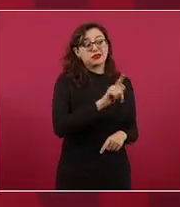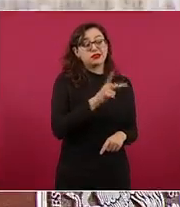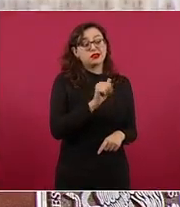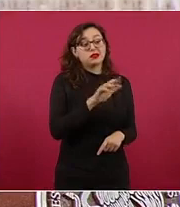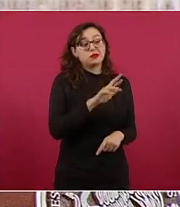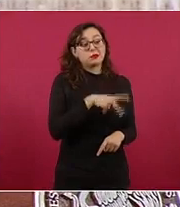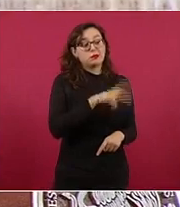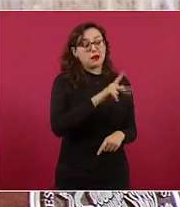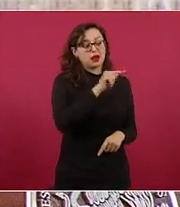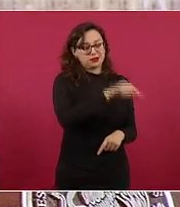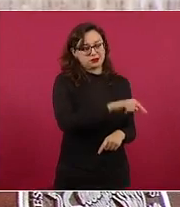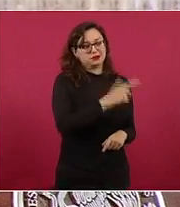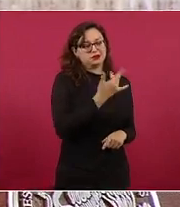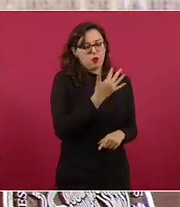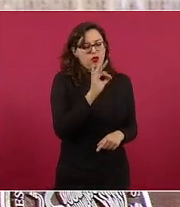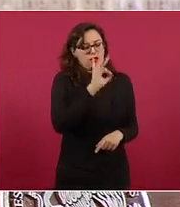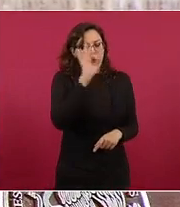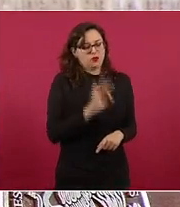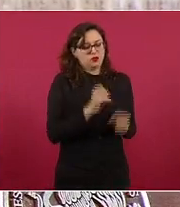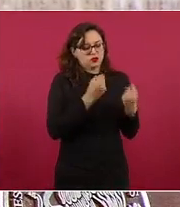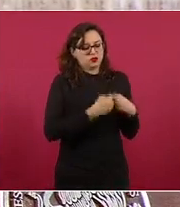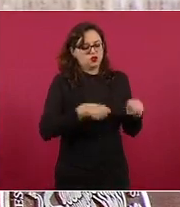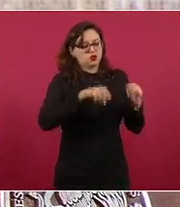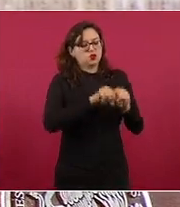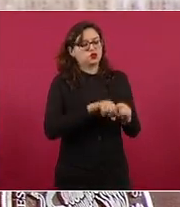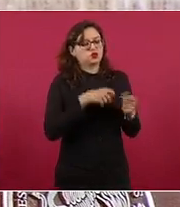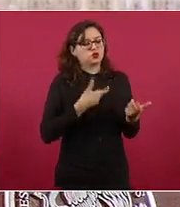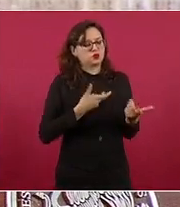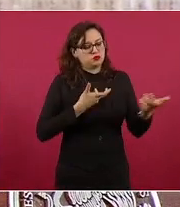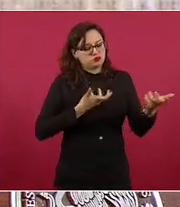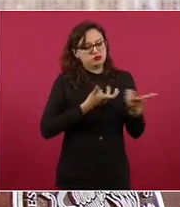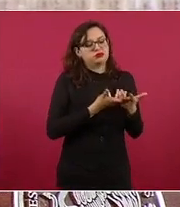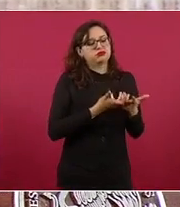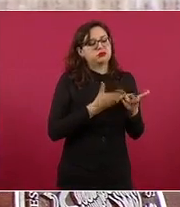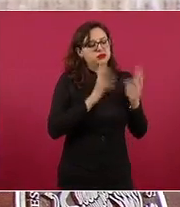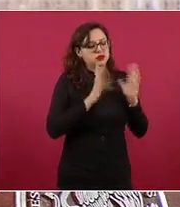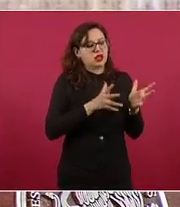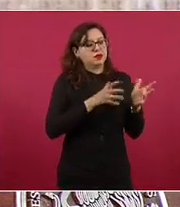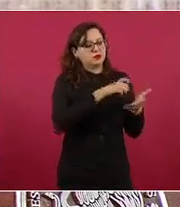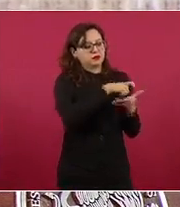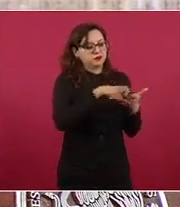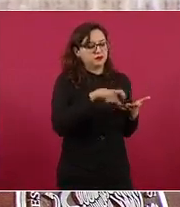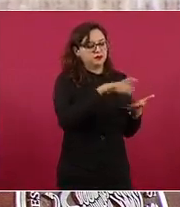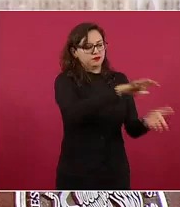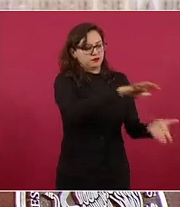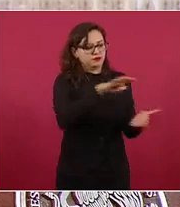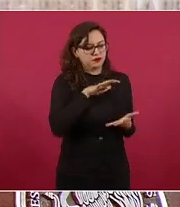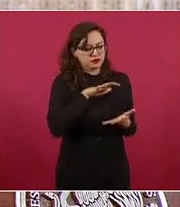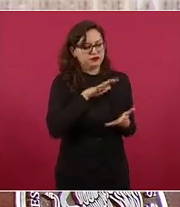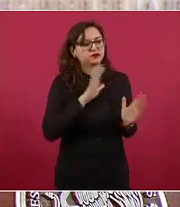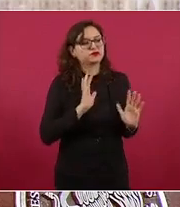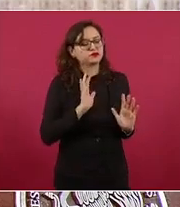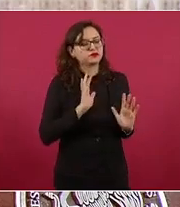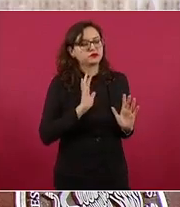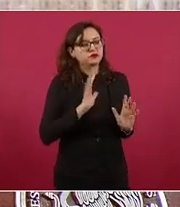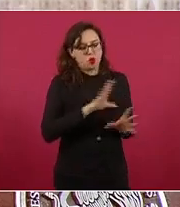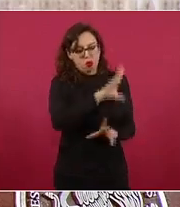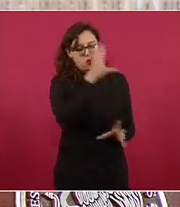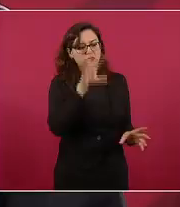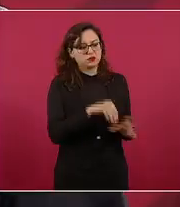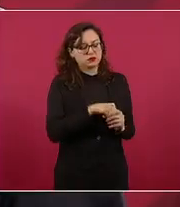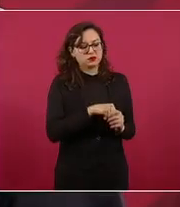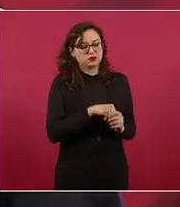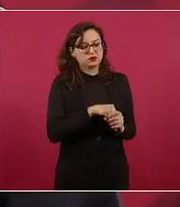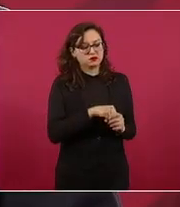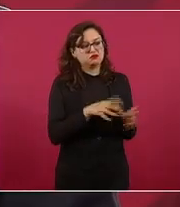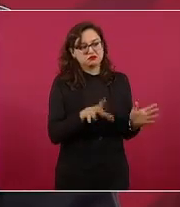tenemos ya la mitad de las acciones y se compró Deer Park y